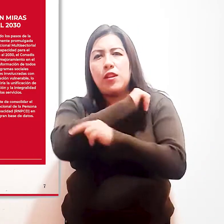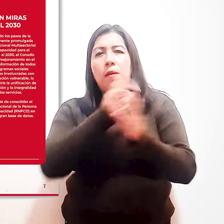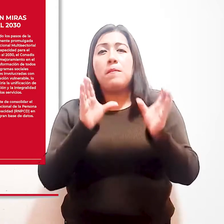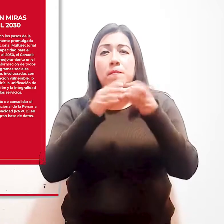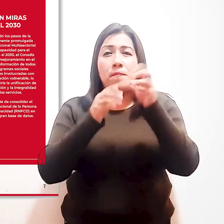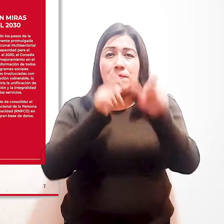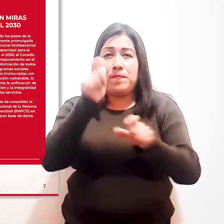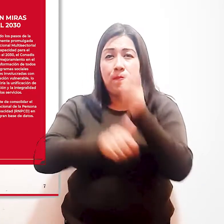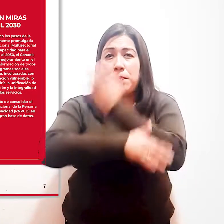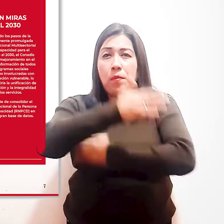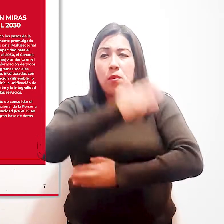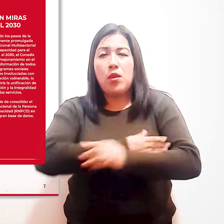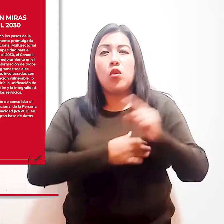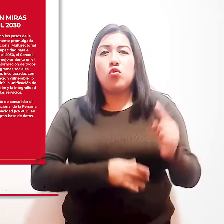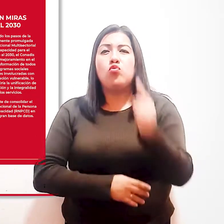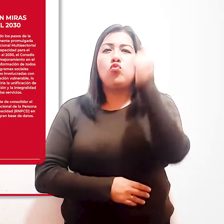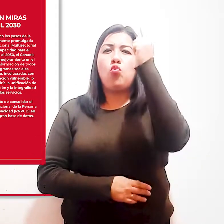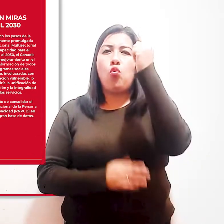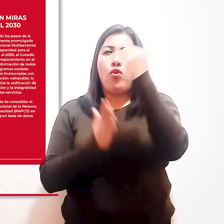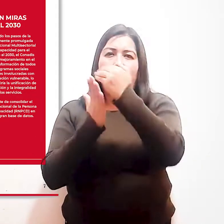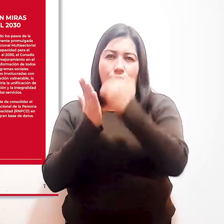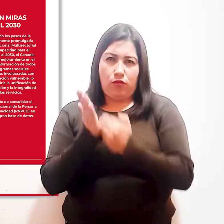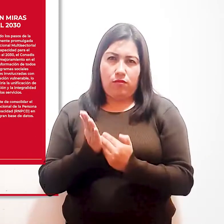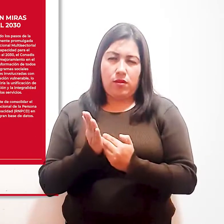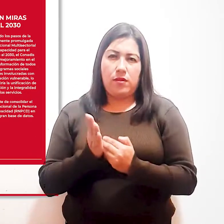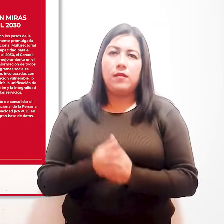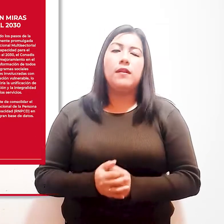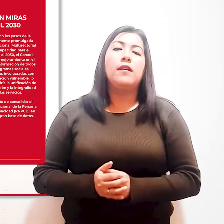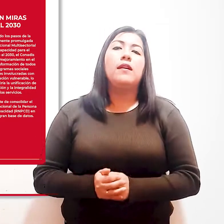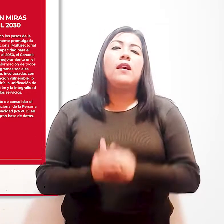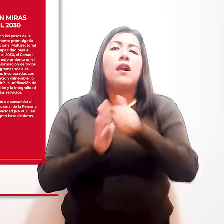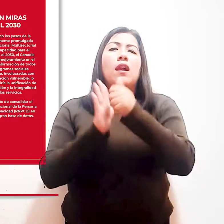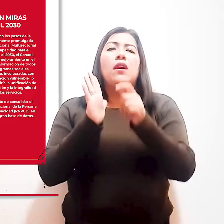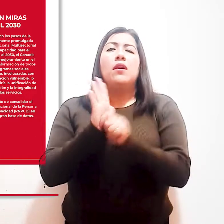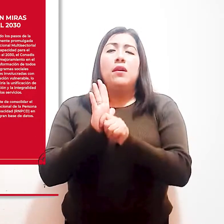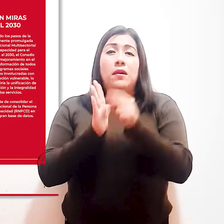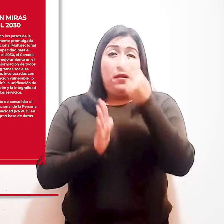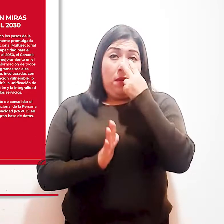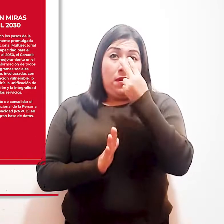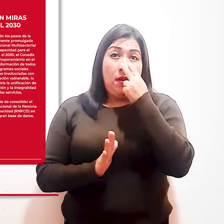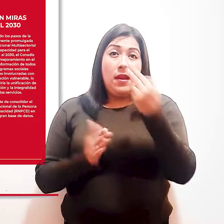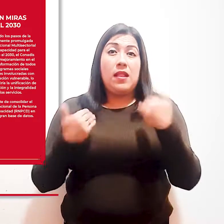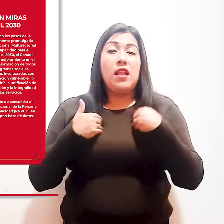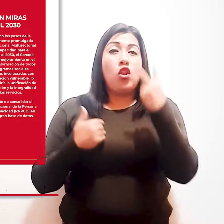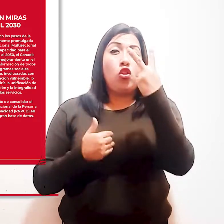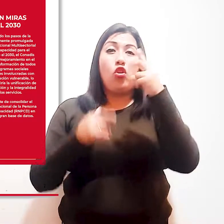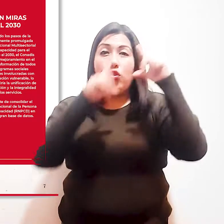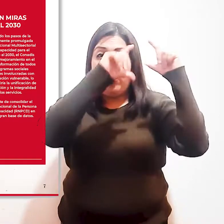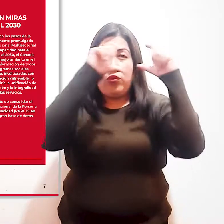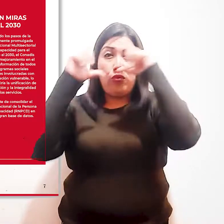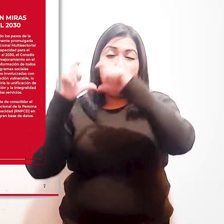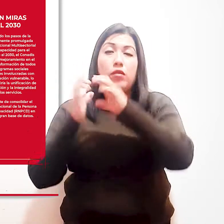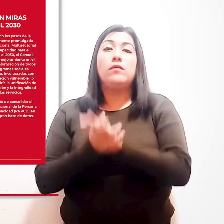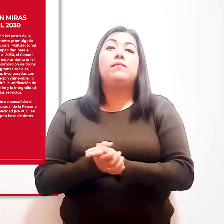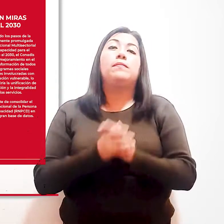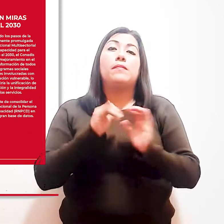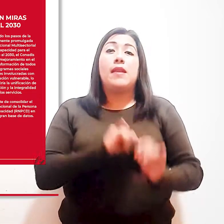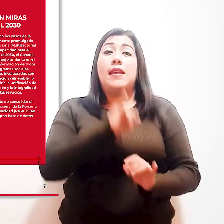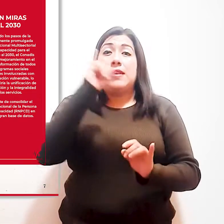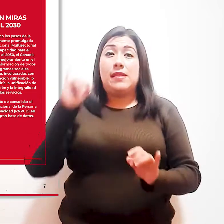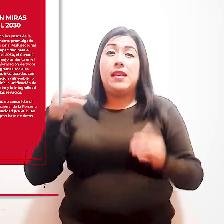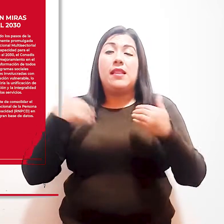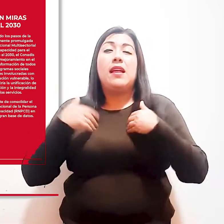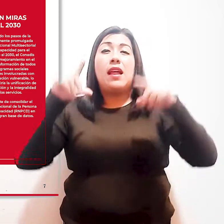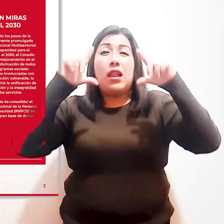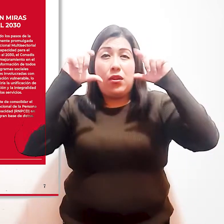Discapacidad en una sola gran base de datos. El artículo tiene dos fotografías. A la mano izquierda, la foto